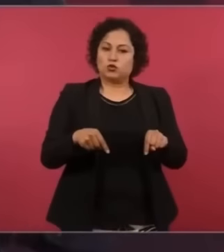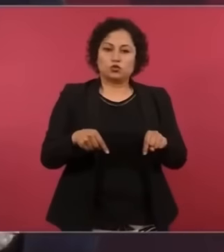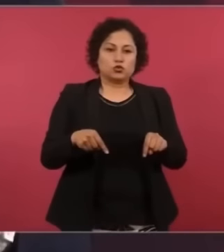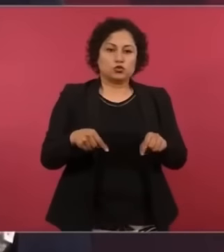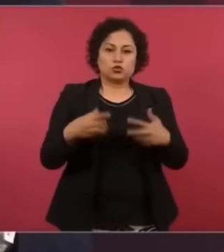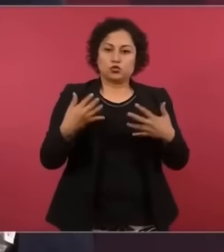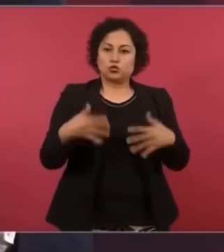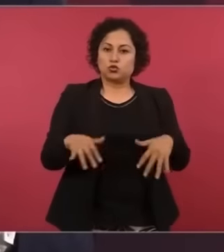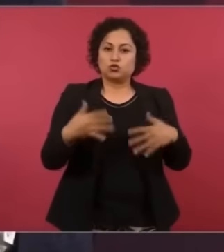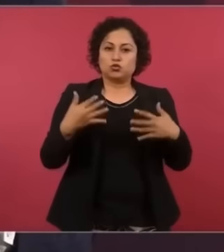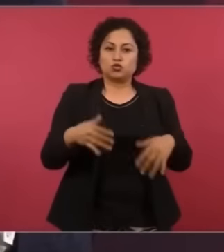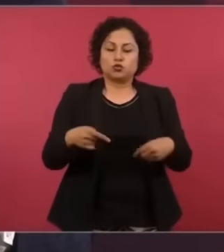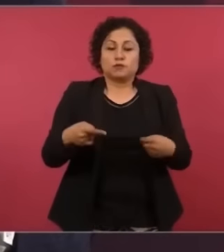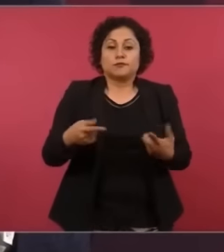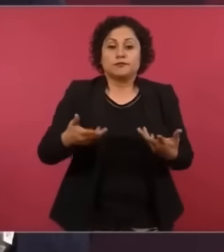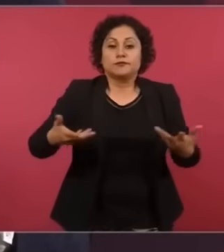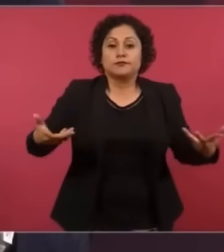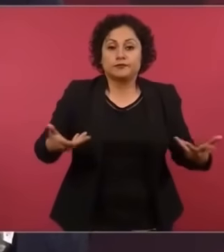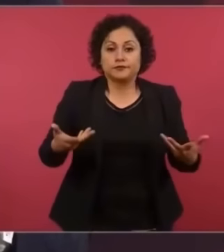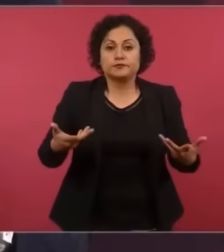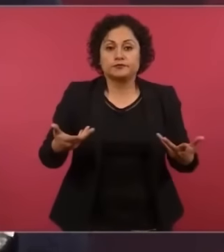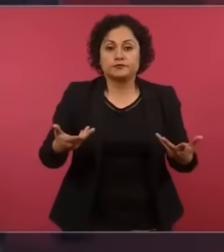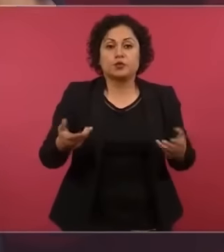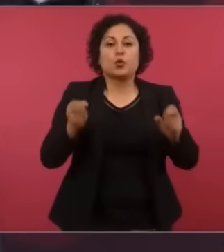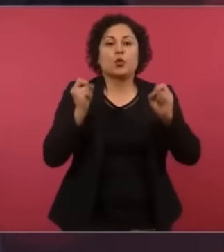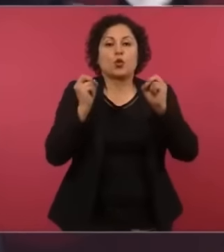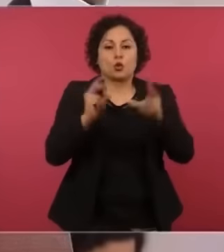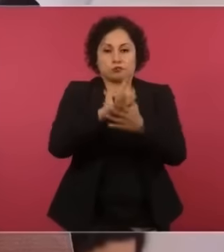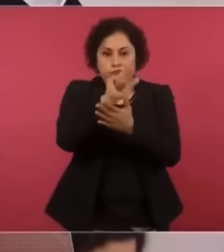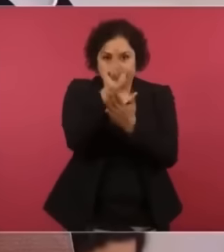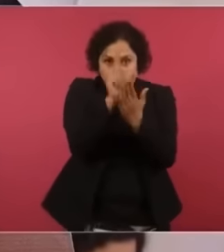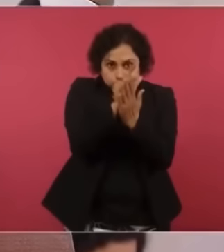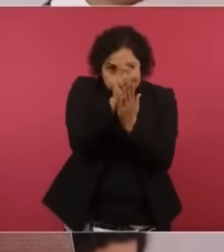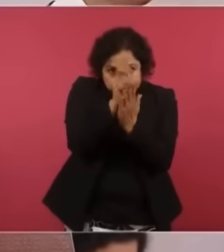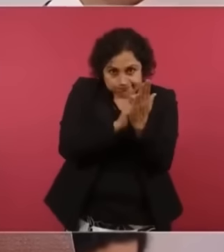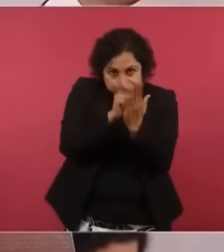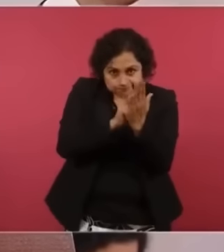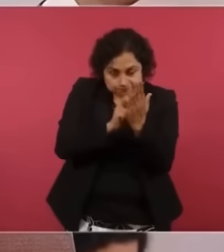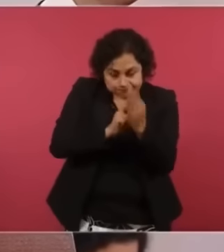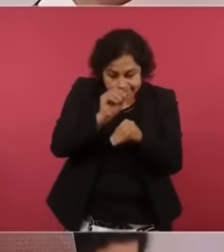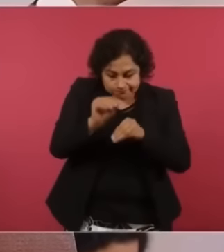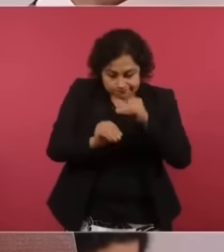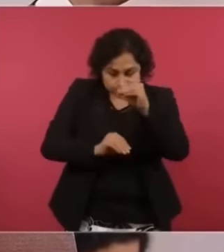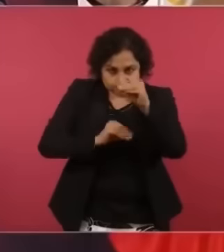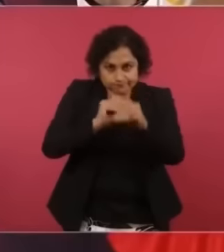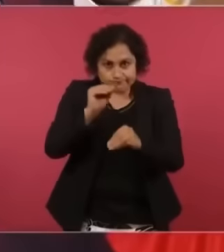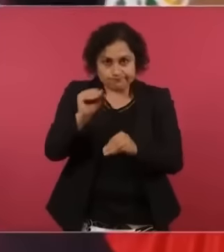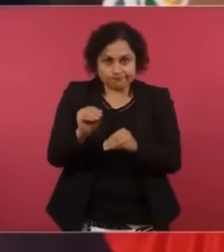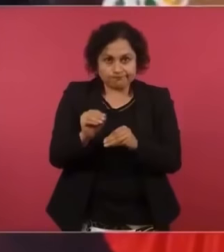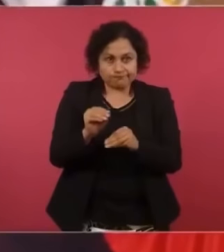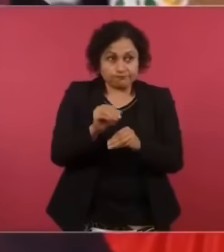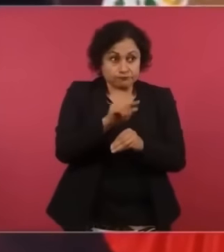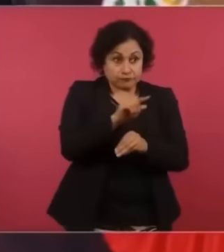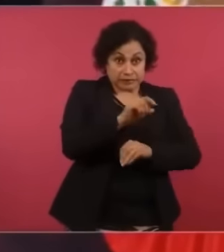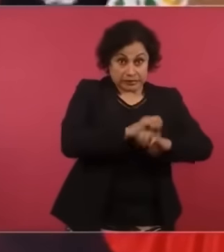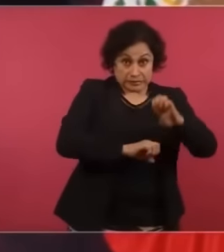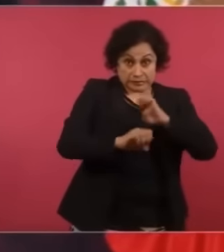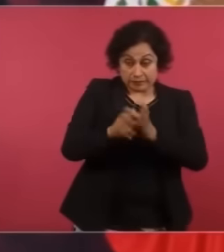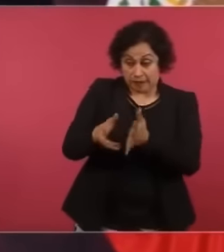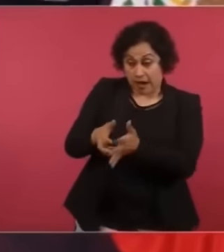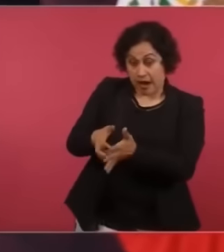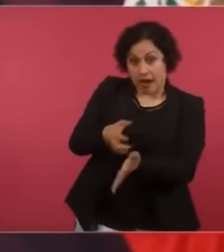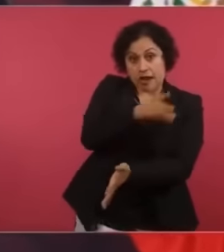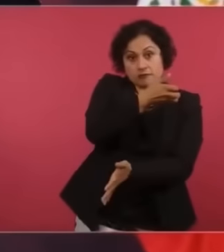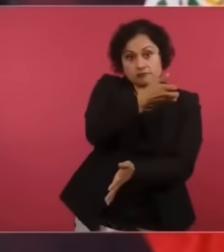ese porcentaje y a partir de que se